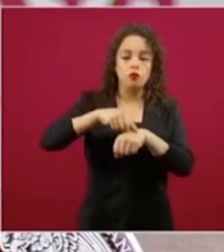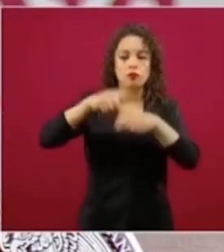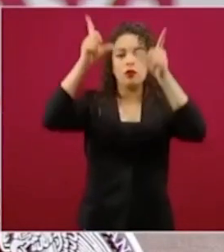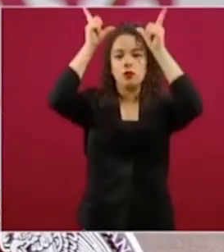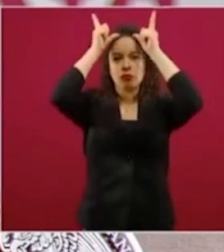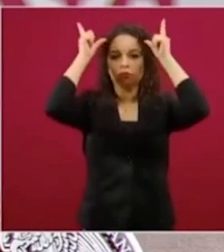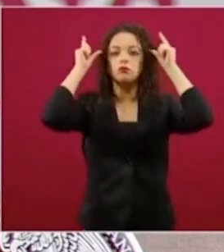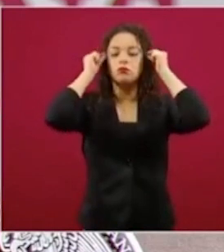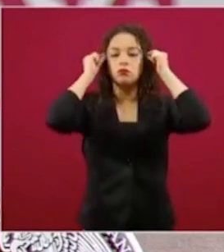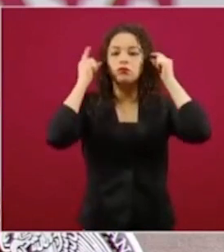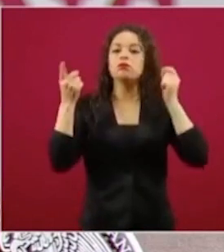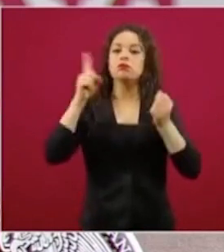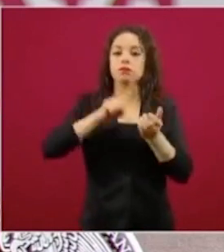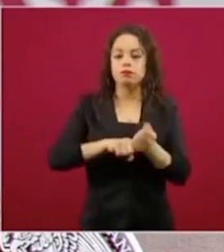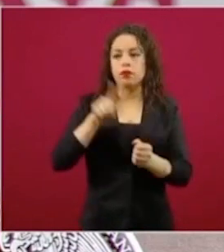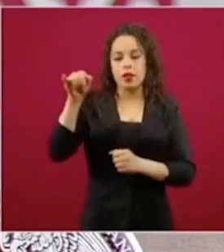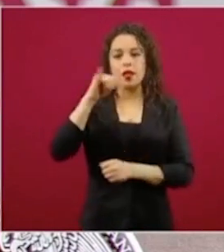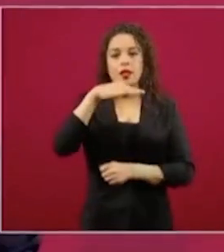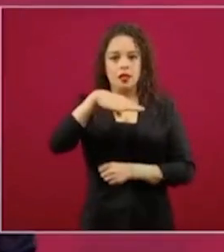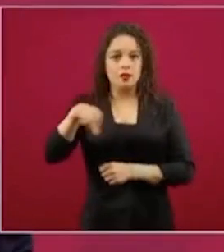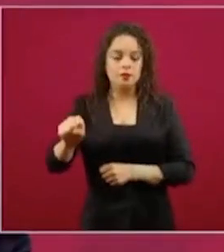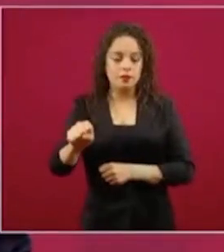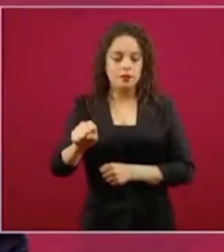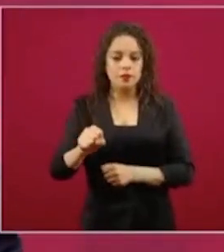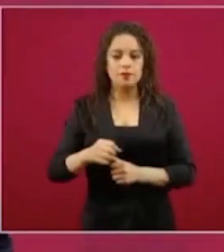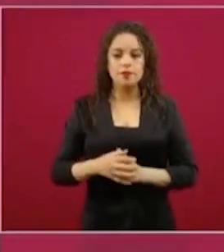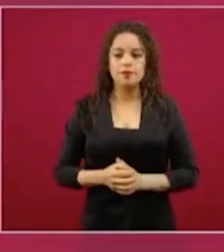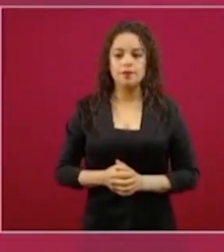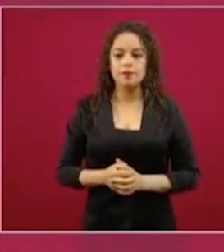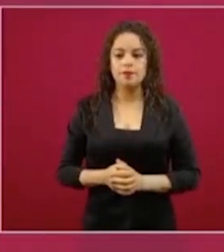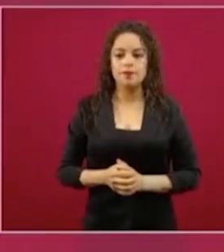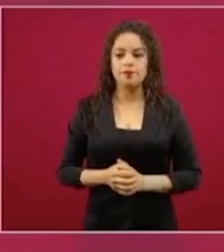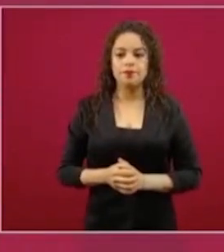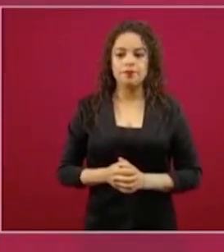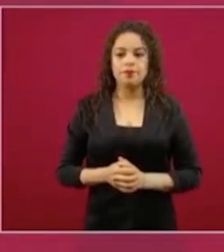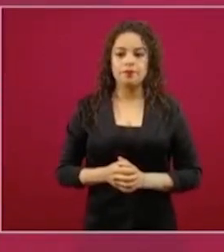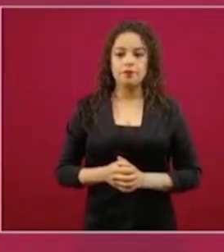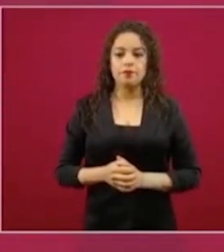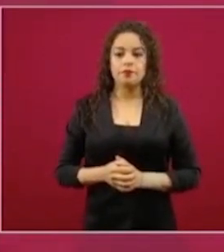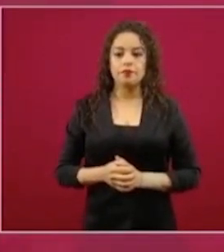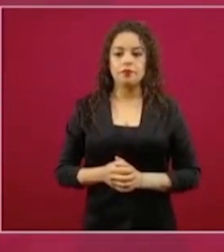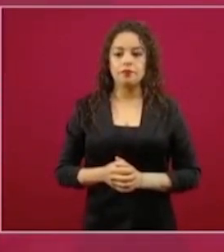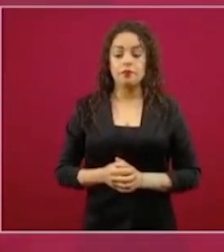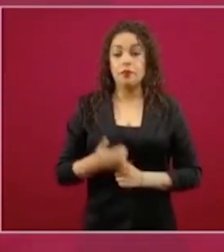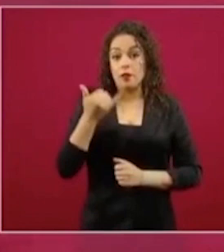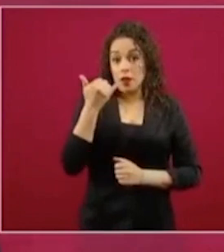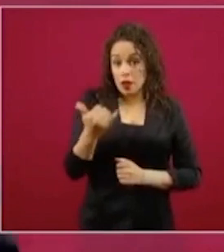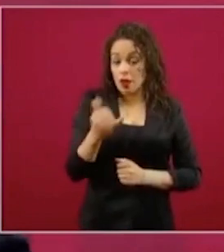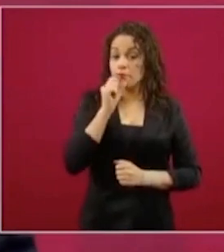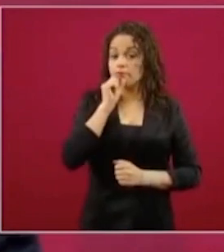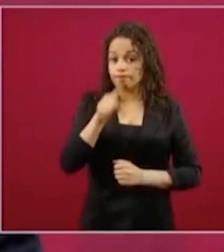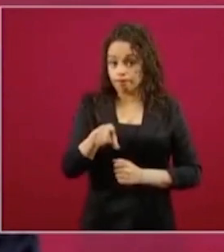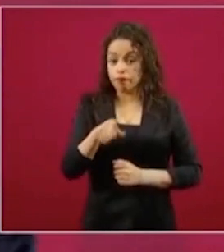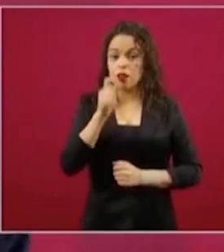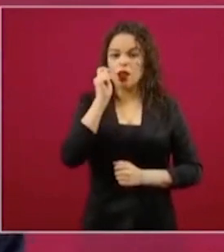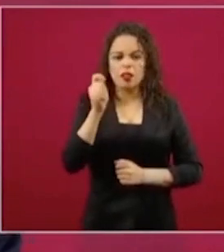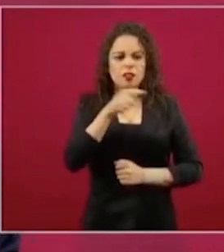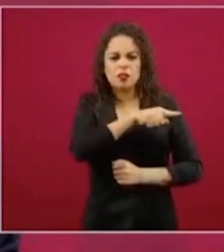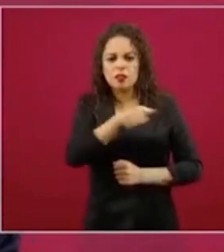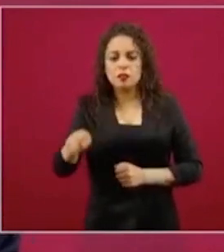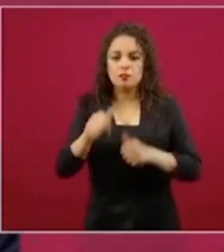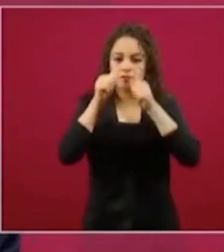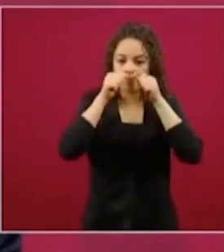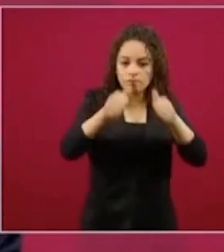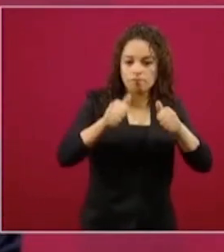y particularmente con aquellos quienes están atendiendo a pacientes COVID.